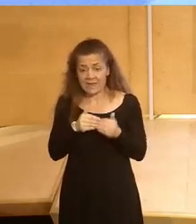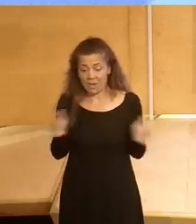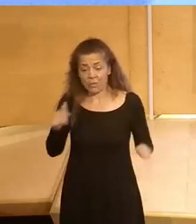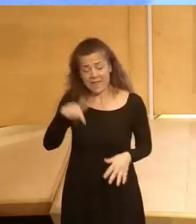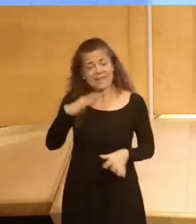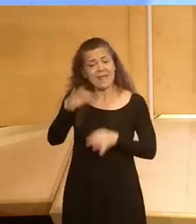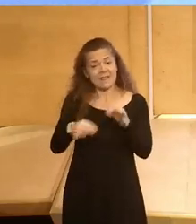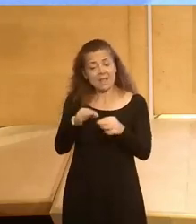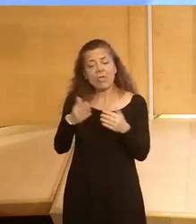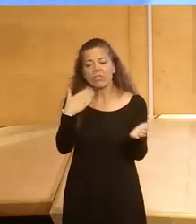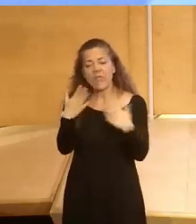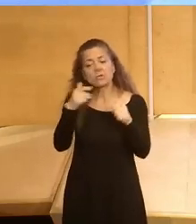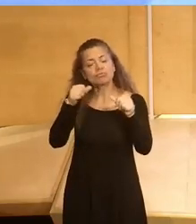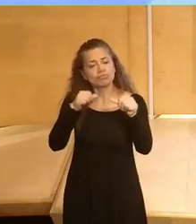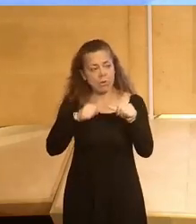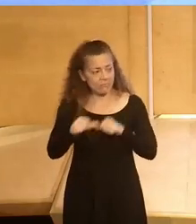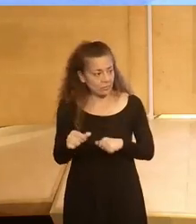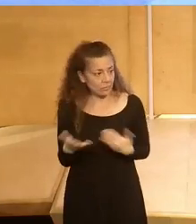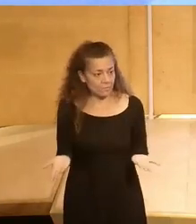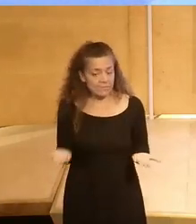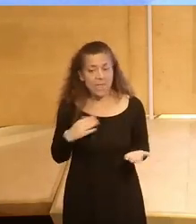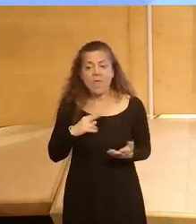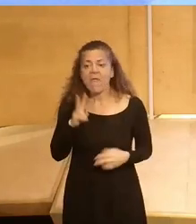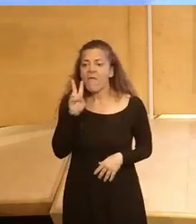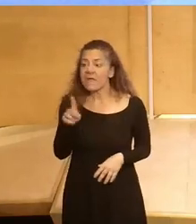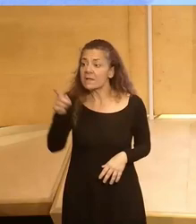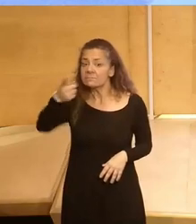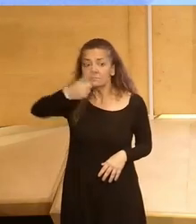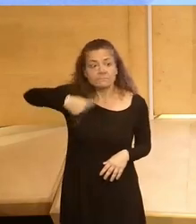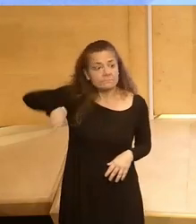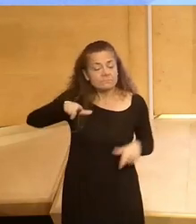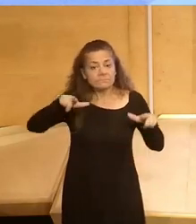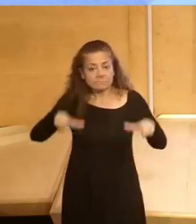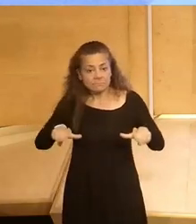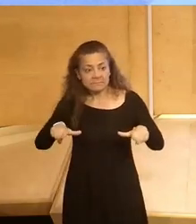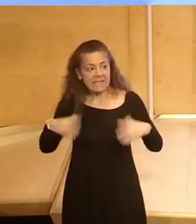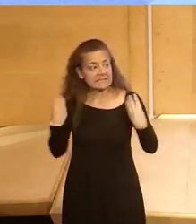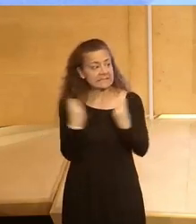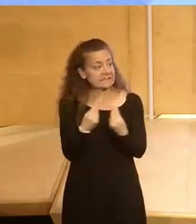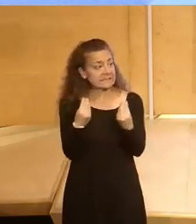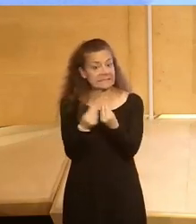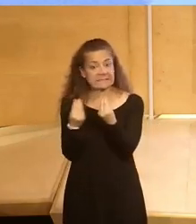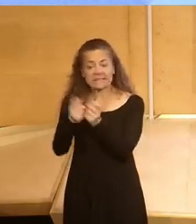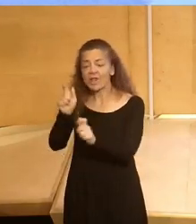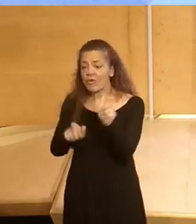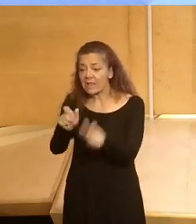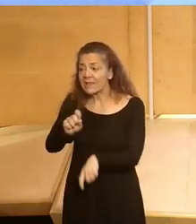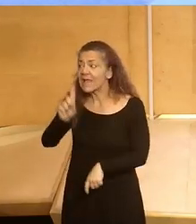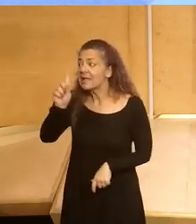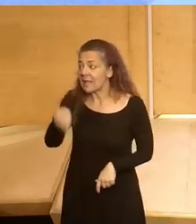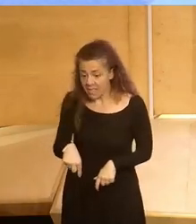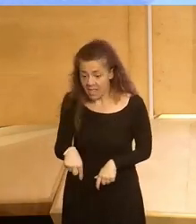ciclo de diálogos por el futuro y, bueno, volver a ver el espacio Bertelsmann lleno de gente y también